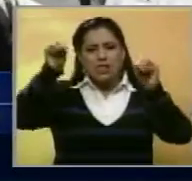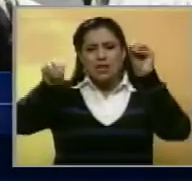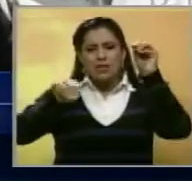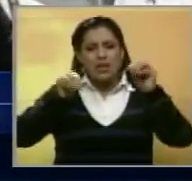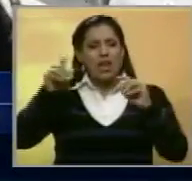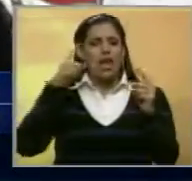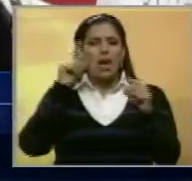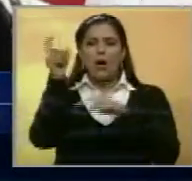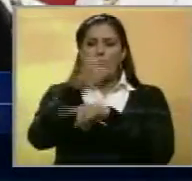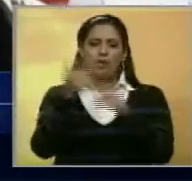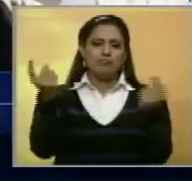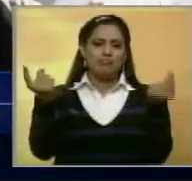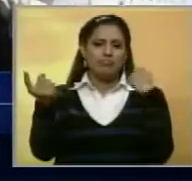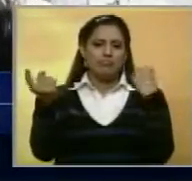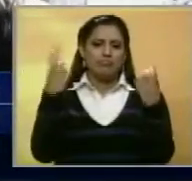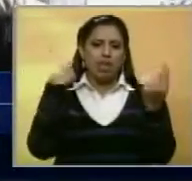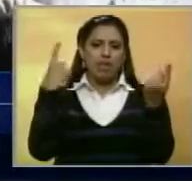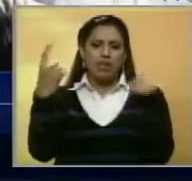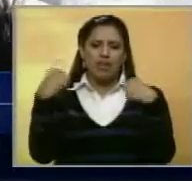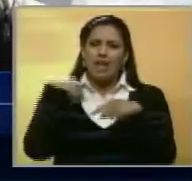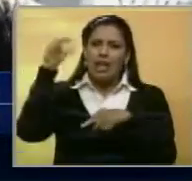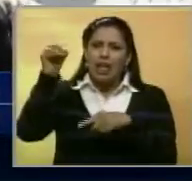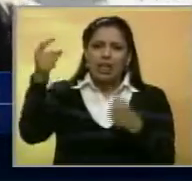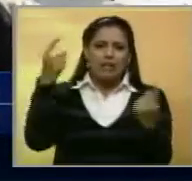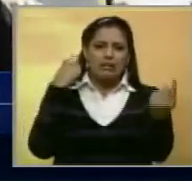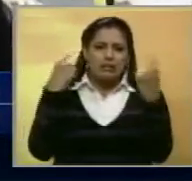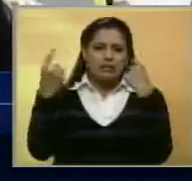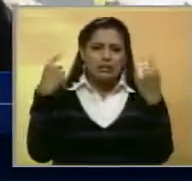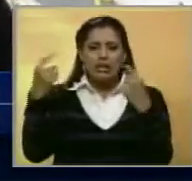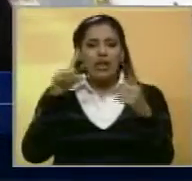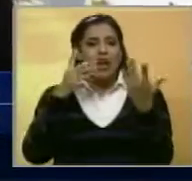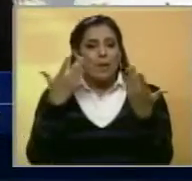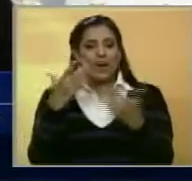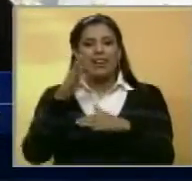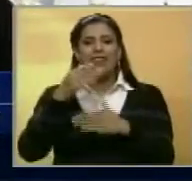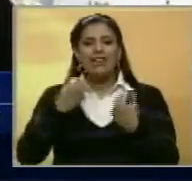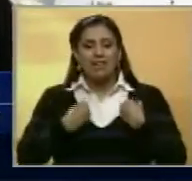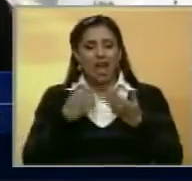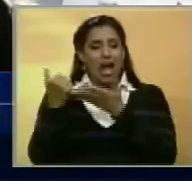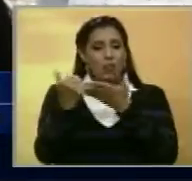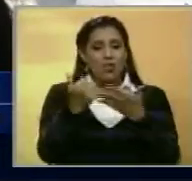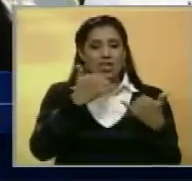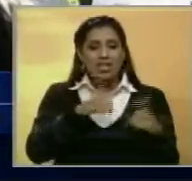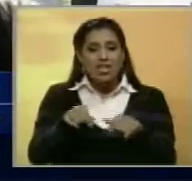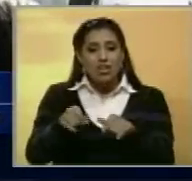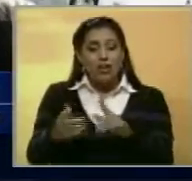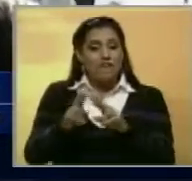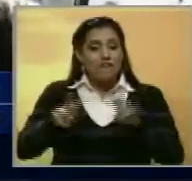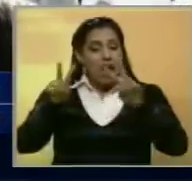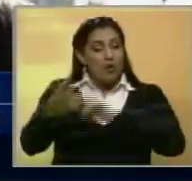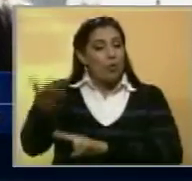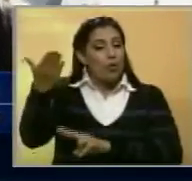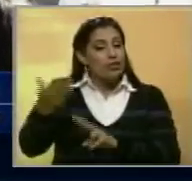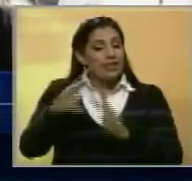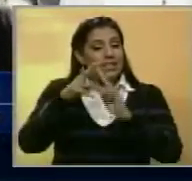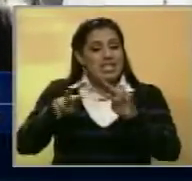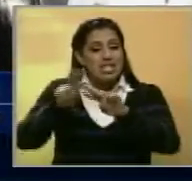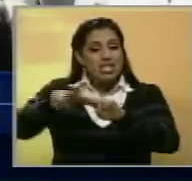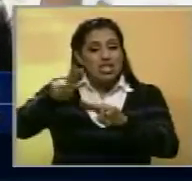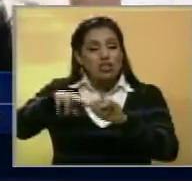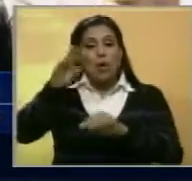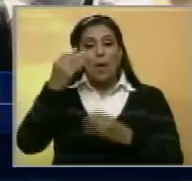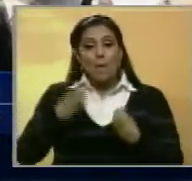omiso. Estamos aquí para reclamar y la vida de nuestros hijos vale. La vida de nuestros niños